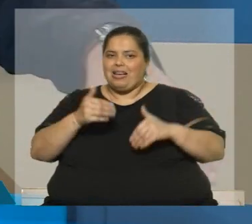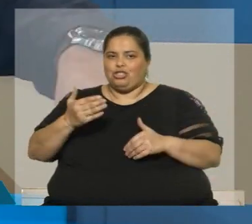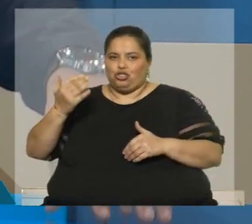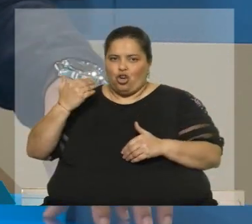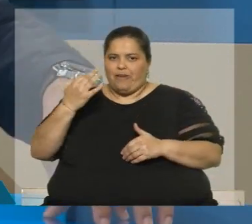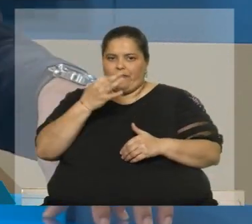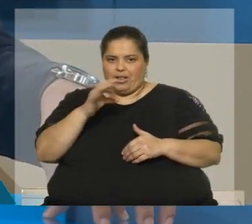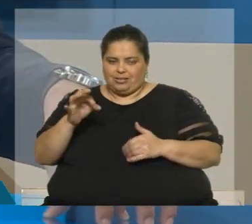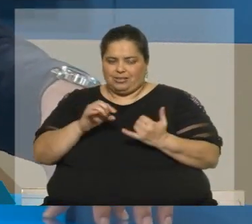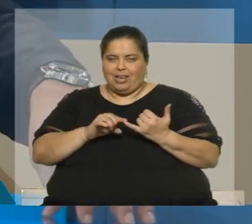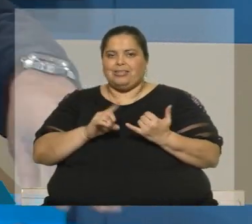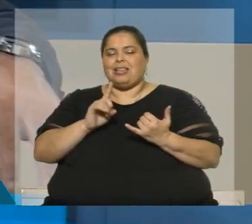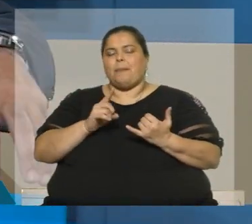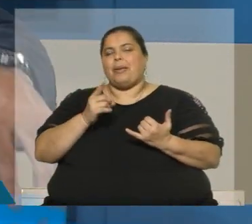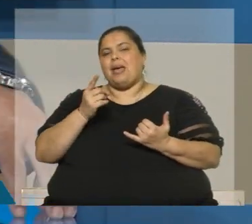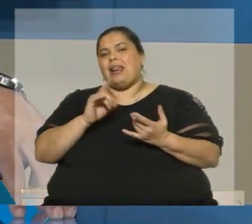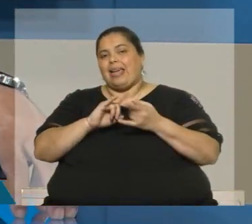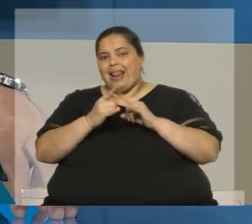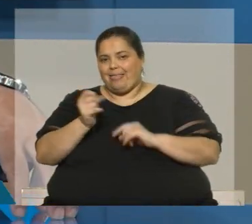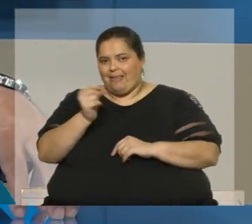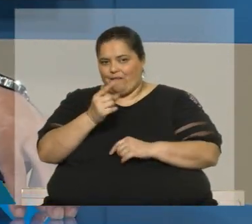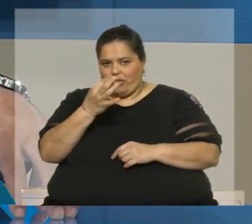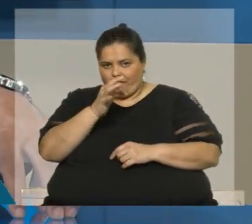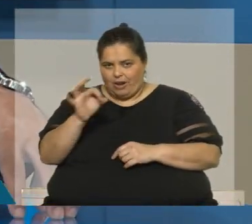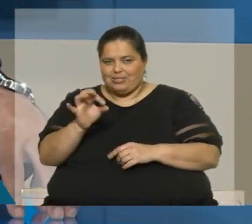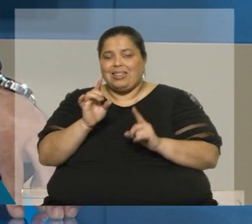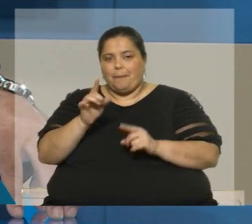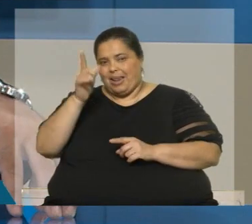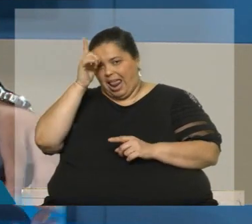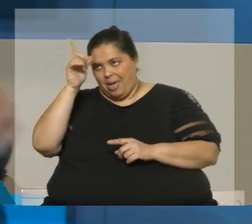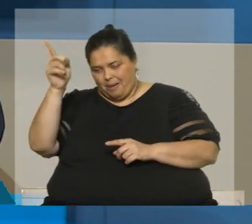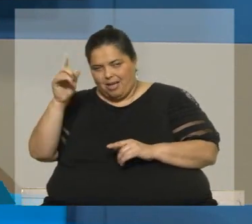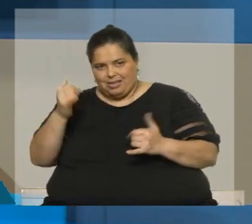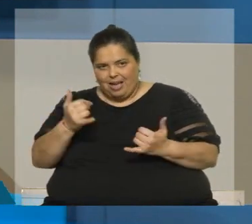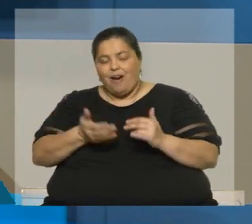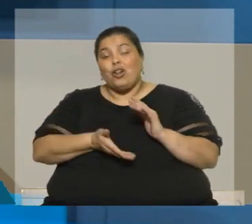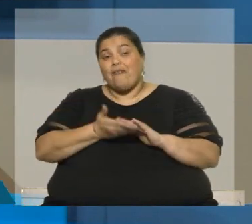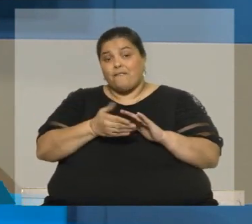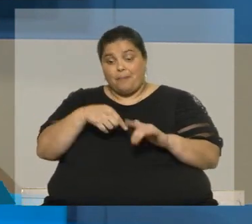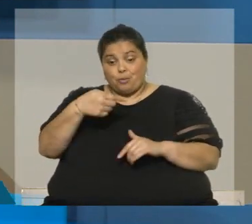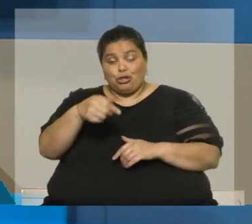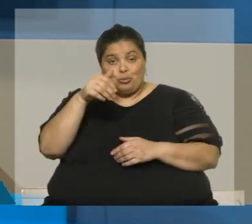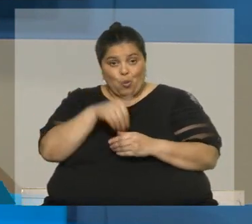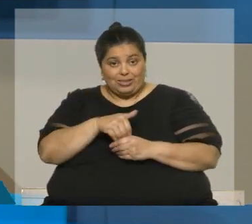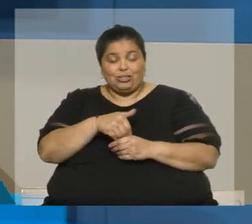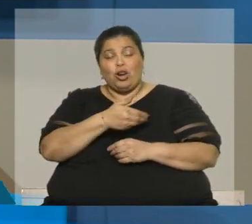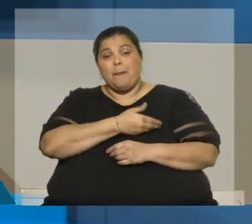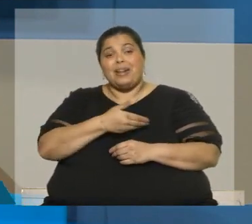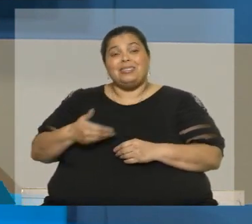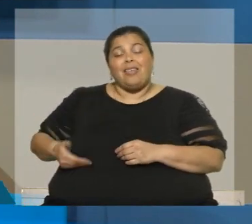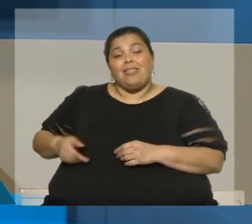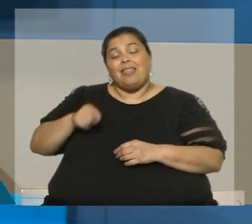francesas, las elecciones legislativas francesas, las elecciones legislativas alemanas, van a venir las elecciones presidenciales en